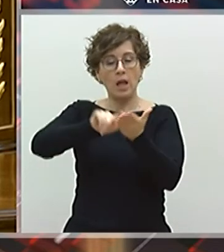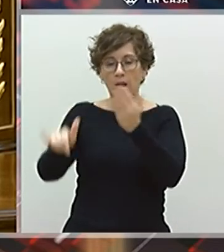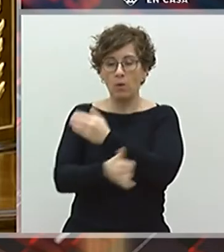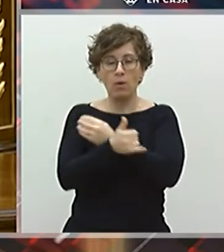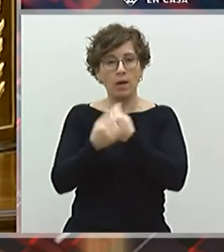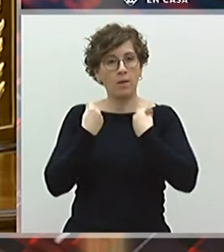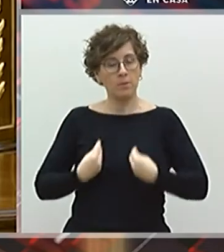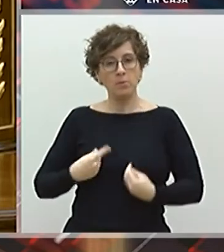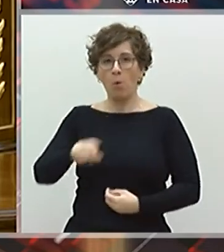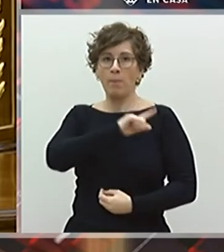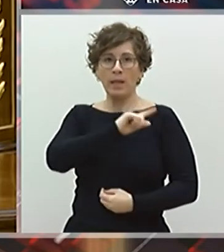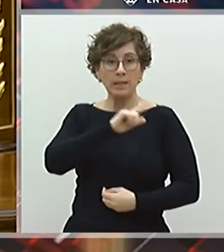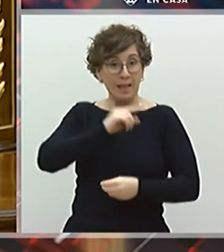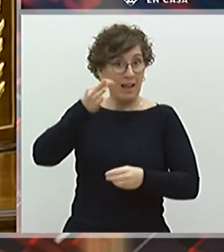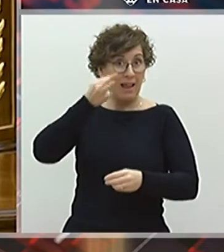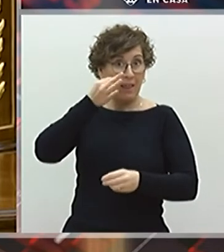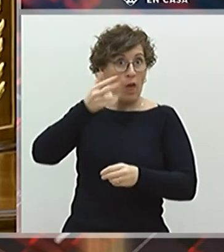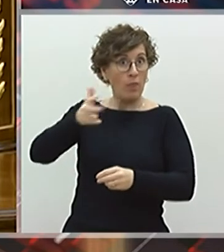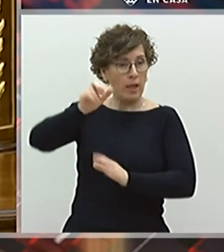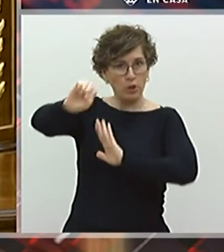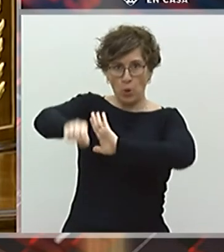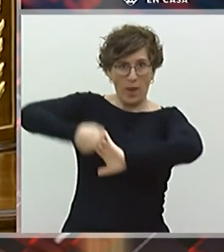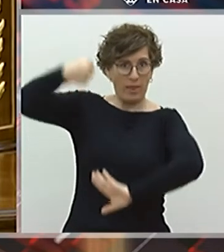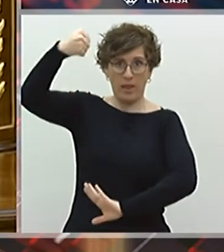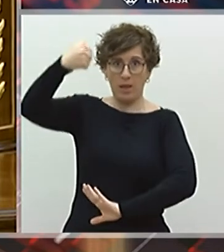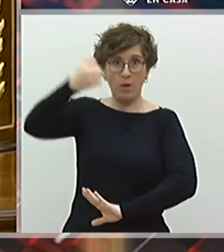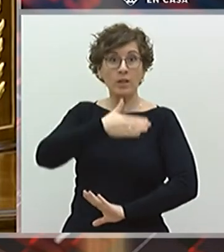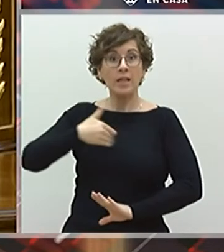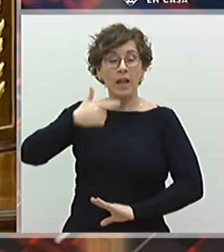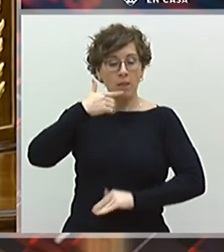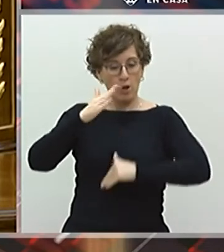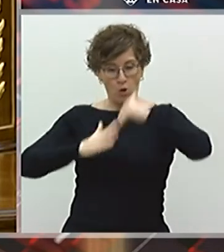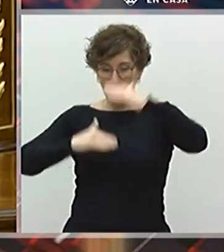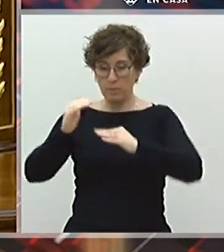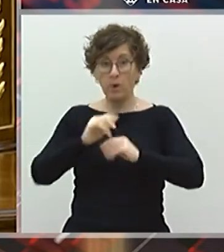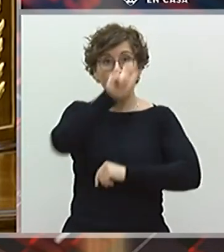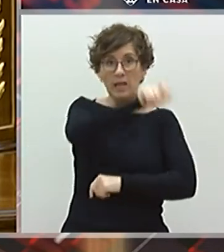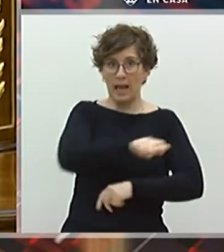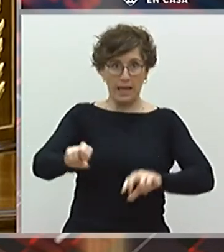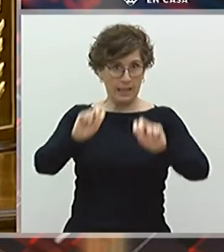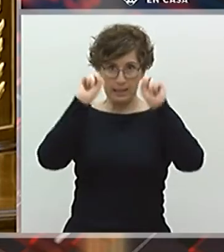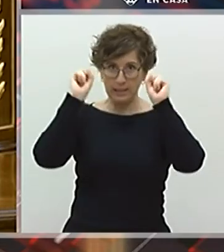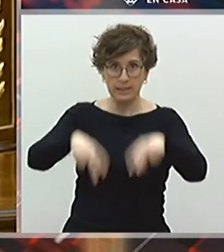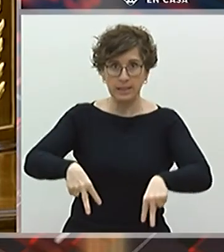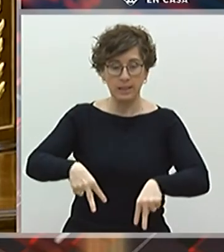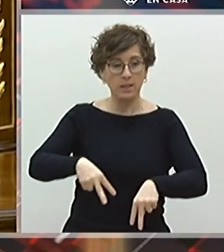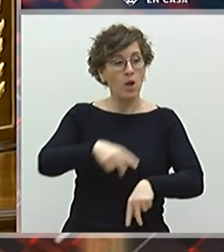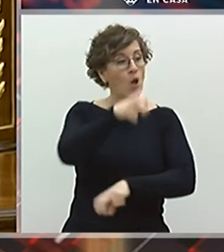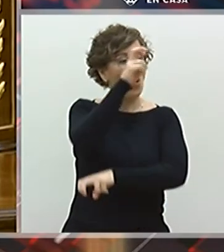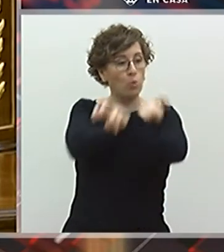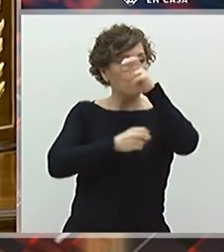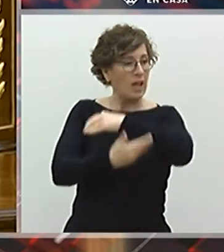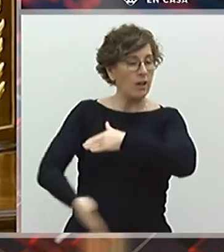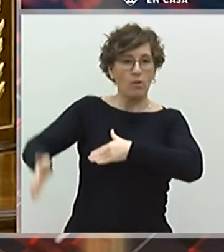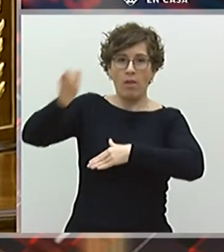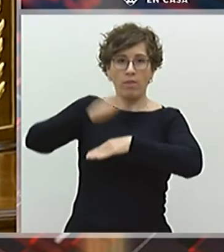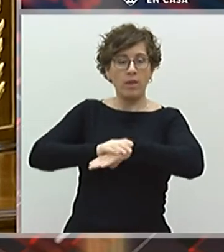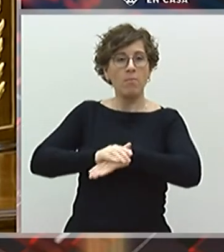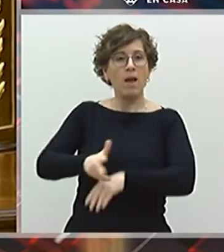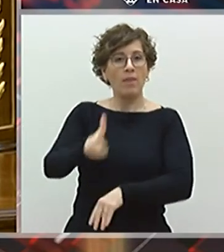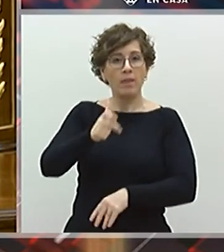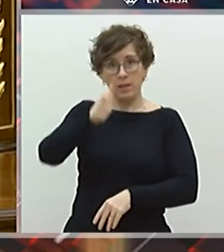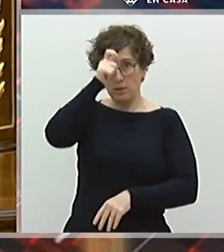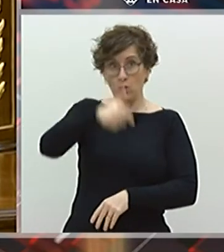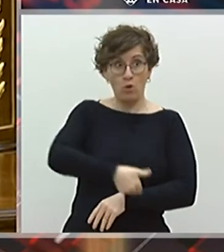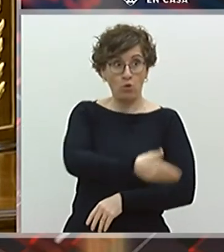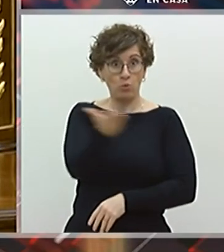derechos que la van a construir sin su gente, que la van a construir encima de los derechos de los pueblos. Porque nosotros tenemos una